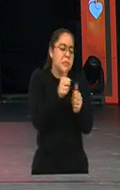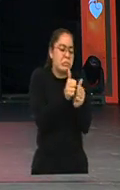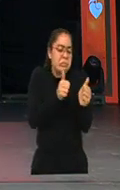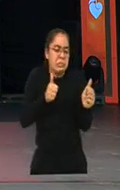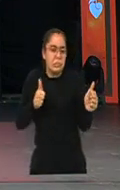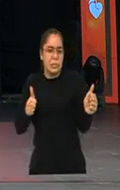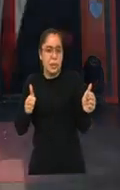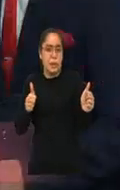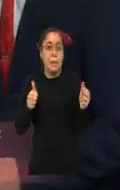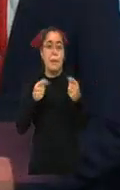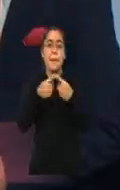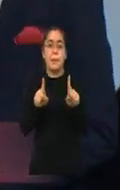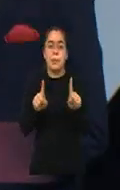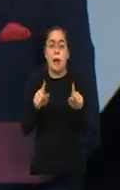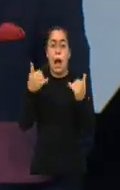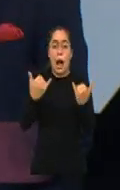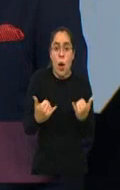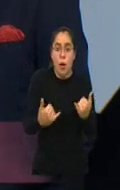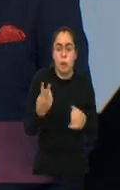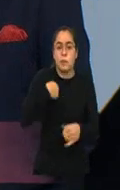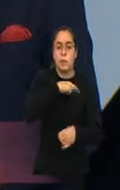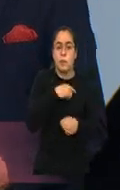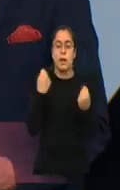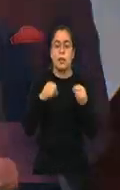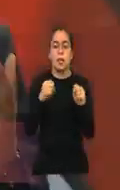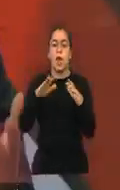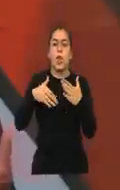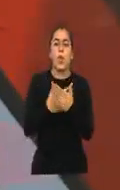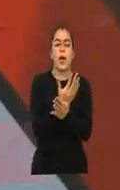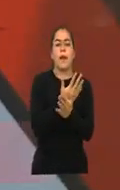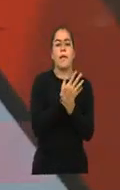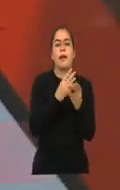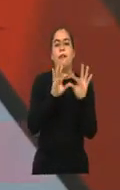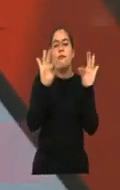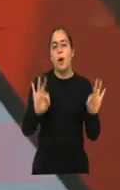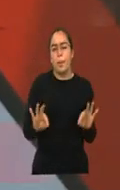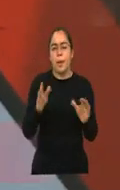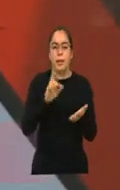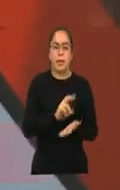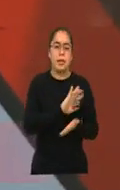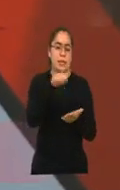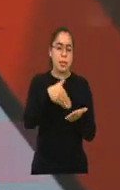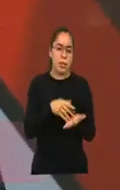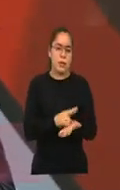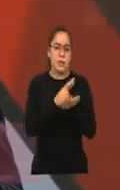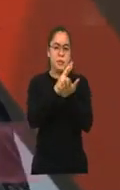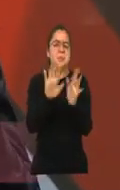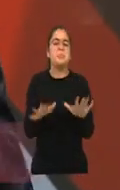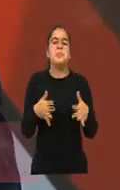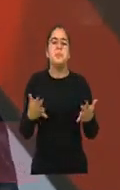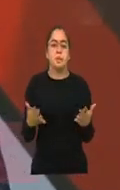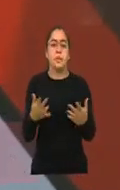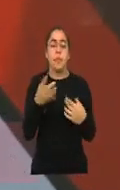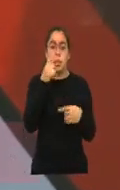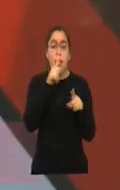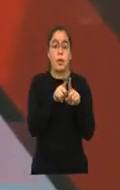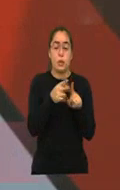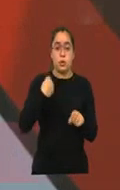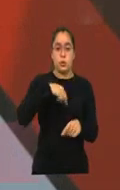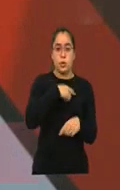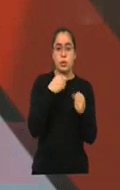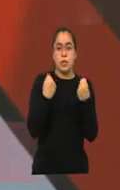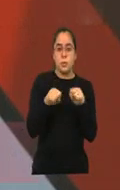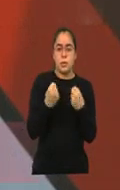hoy estamos entrando a una nueva etapa de la fundación, porque además de la rehabilitación, hemos adoptado, hemos